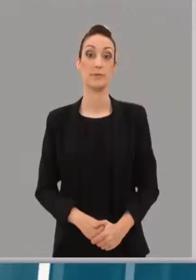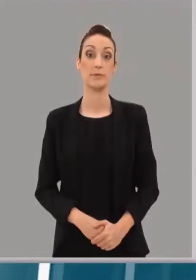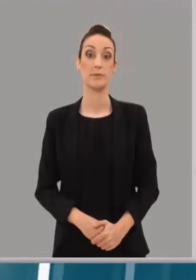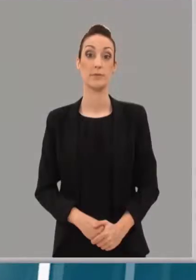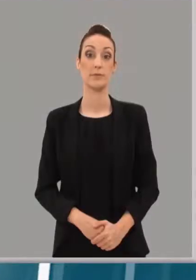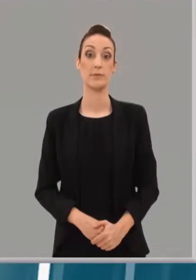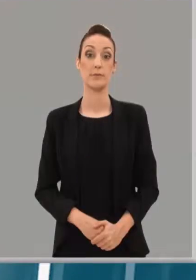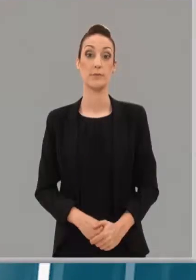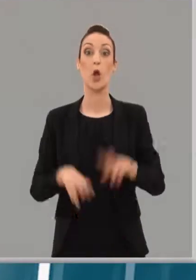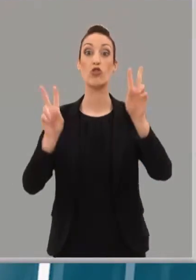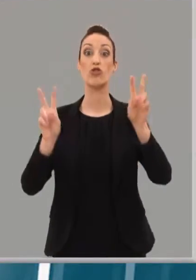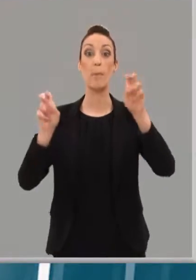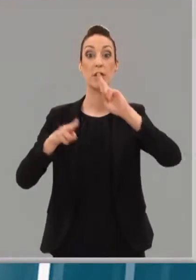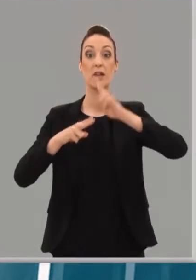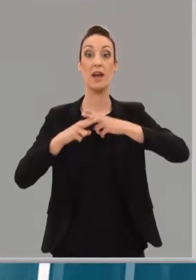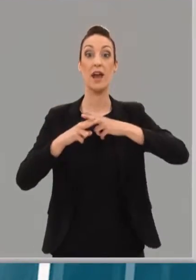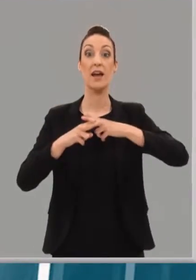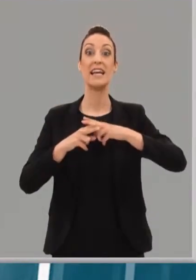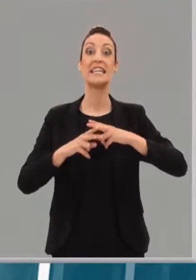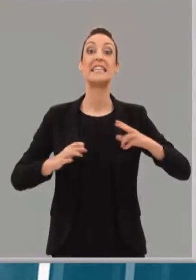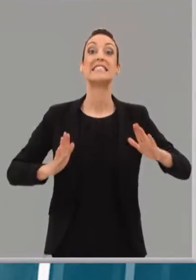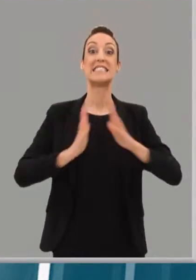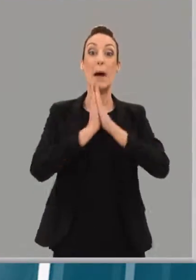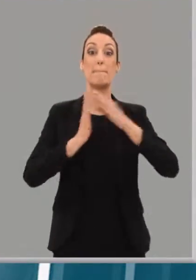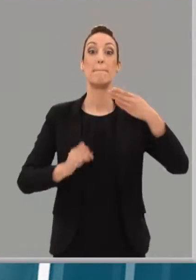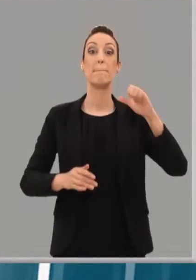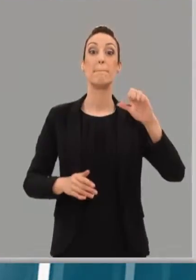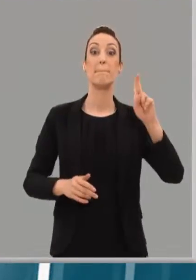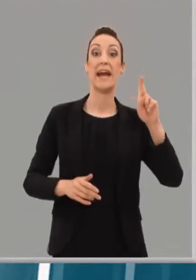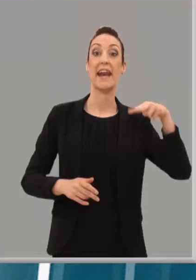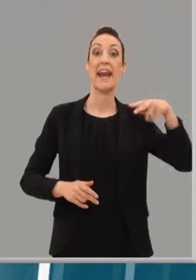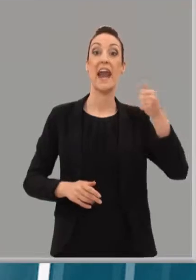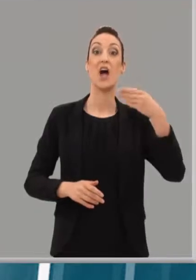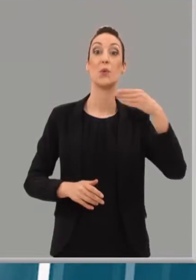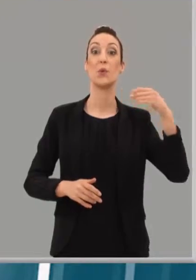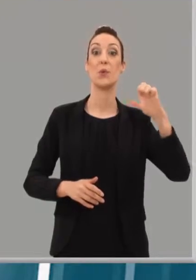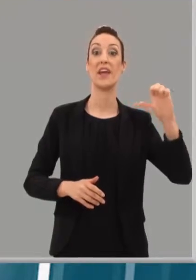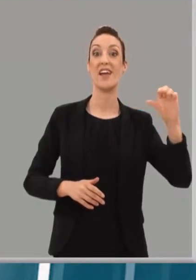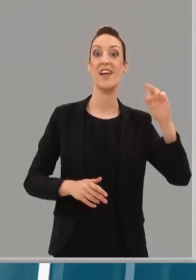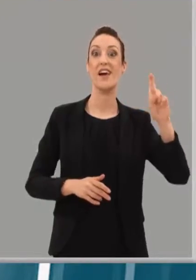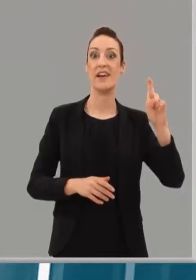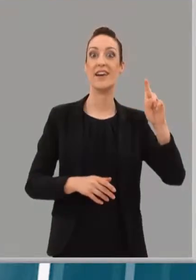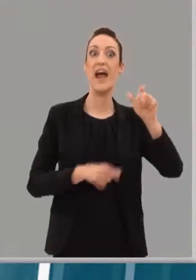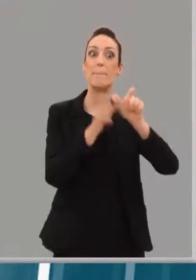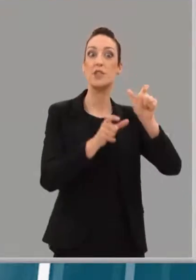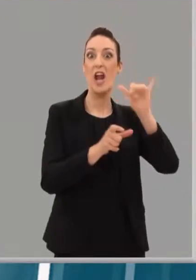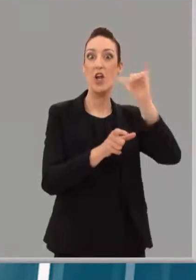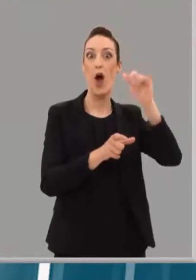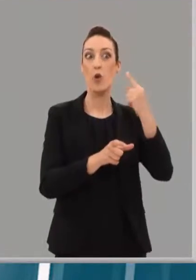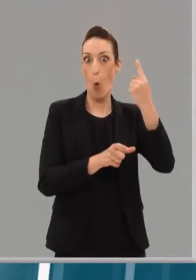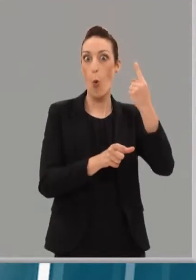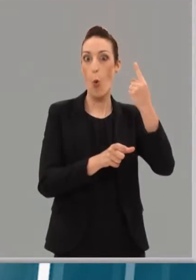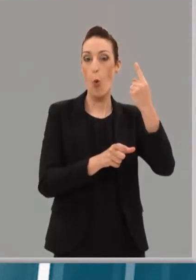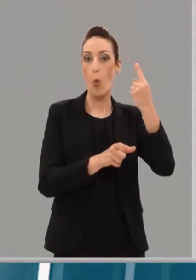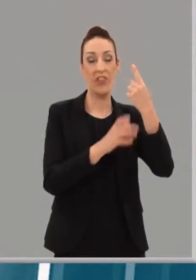La han llamado San Bernabir, la primera feria de cervezas artesanas en la que participarán cinco elaboradores riojanos y uno navarro. Será